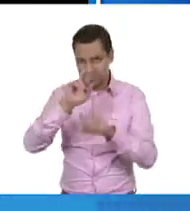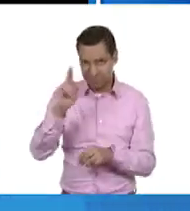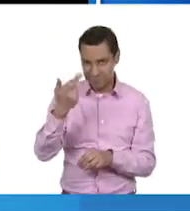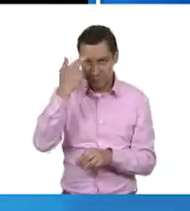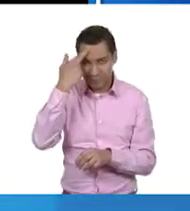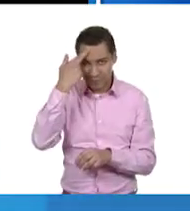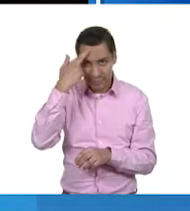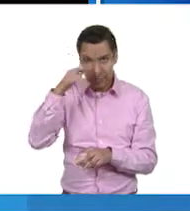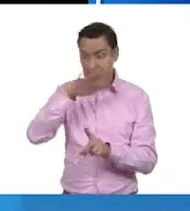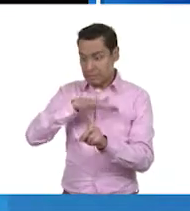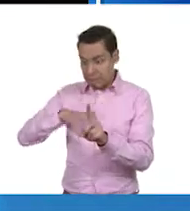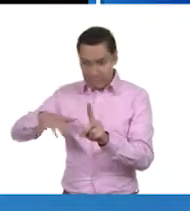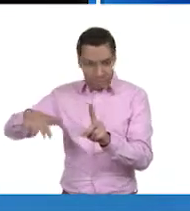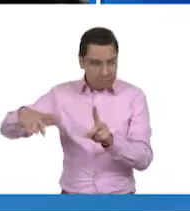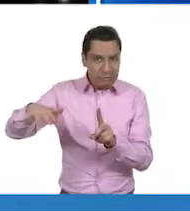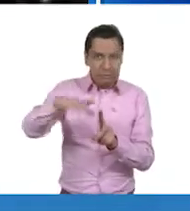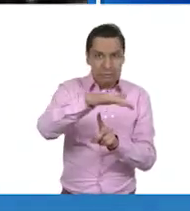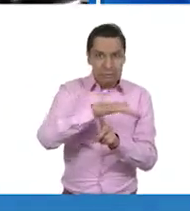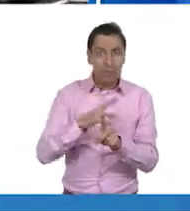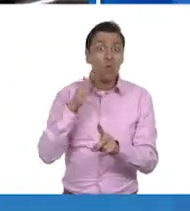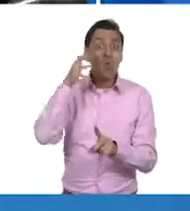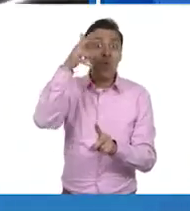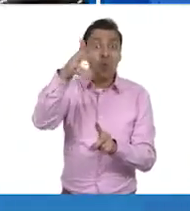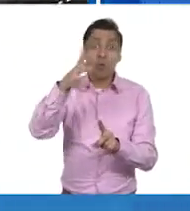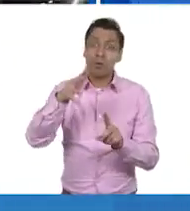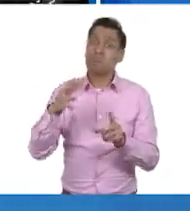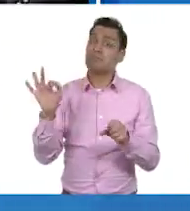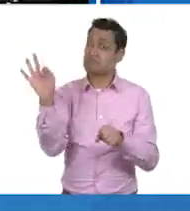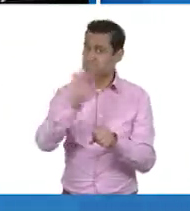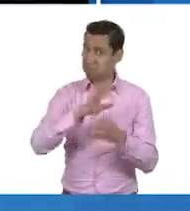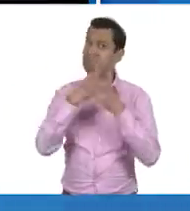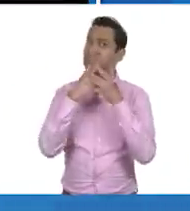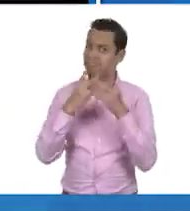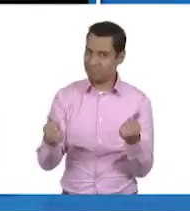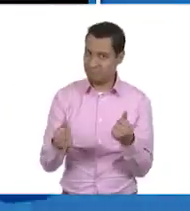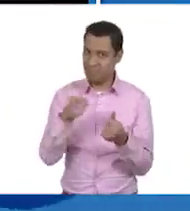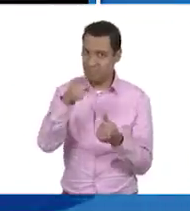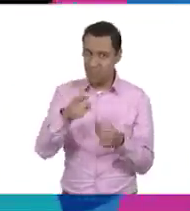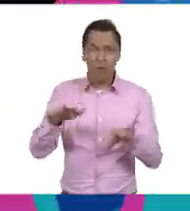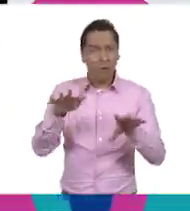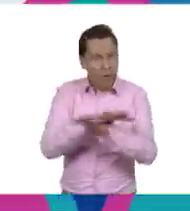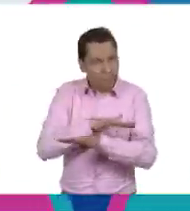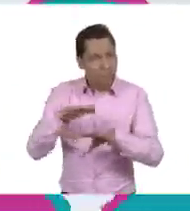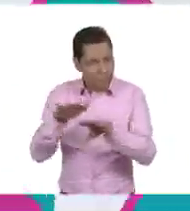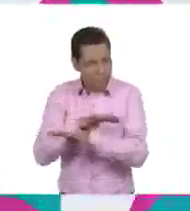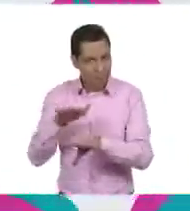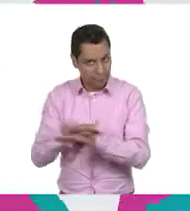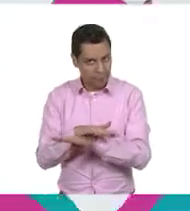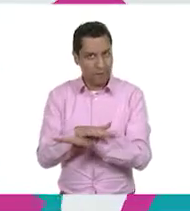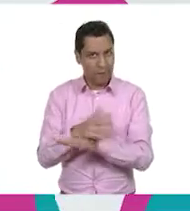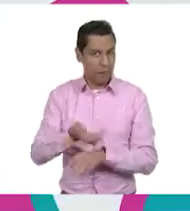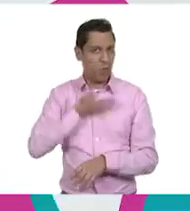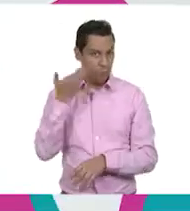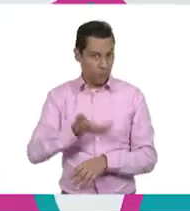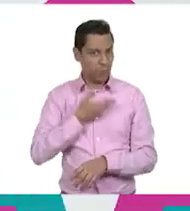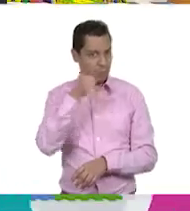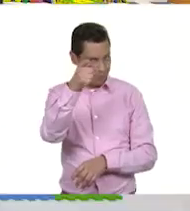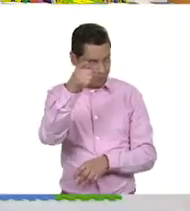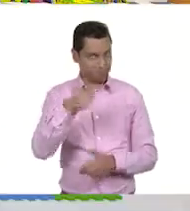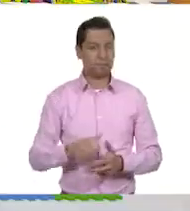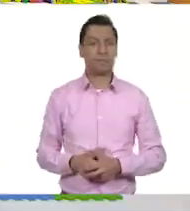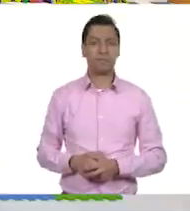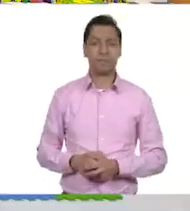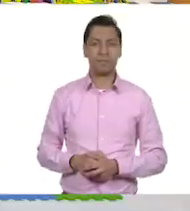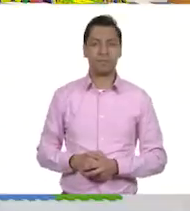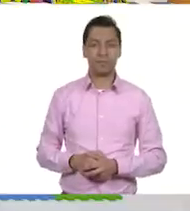todo lo que tenemos ahora puede no estar mañana. Cambiar nuestros hábitos nos ayuda a todo. Entonces,